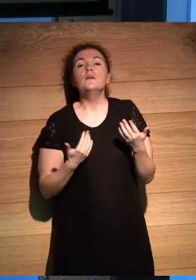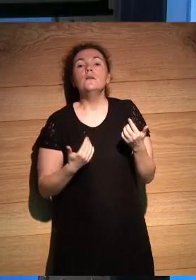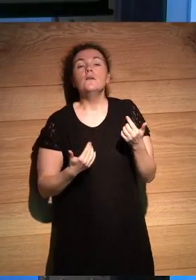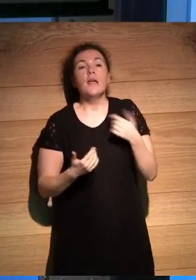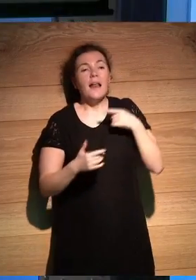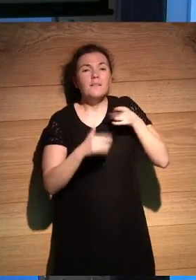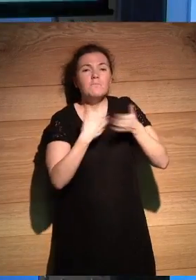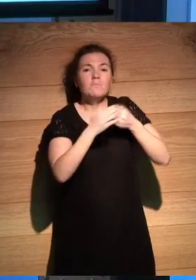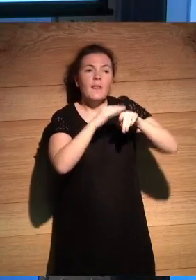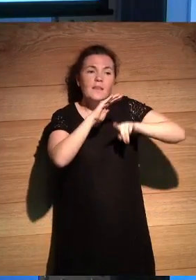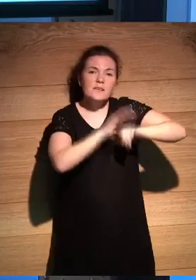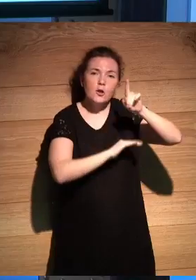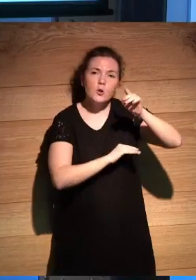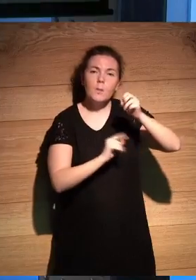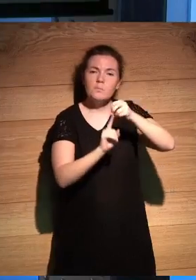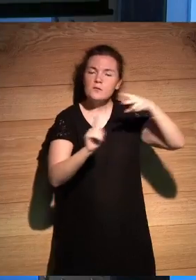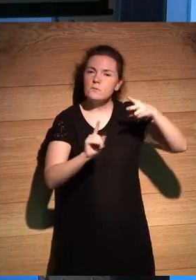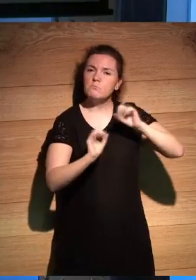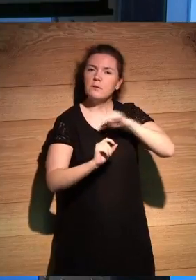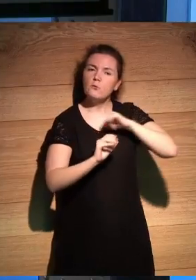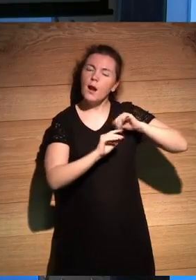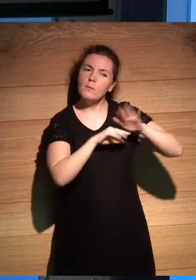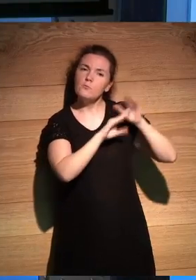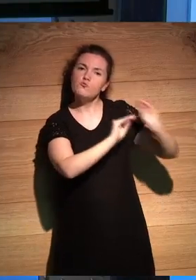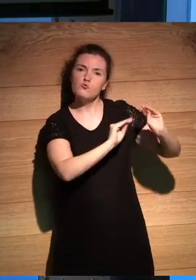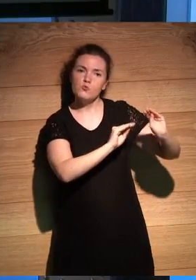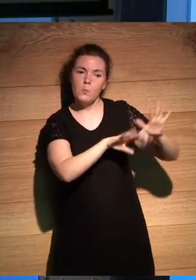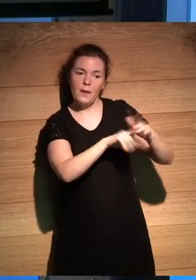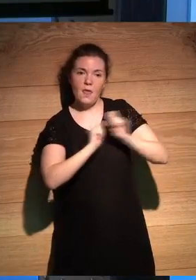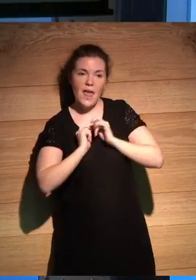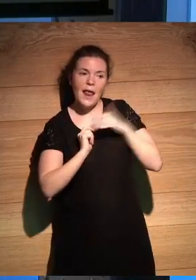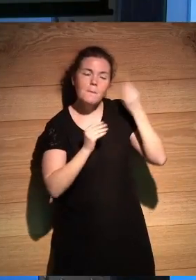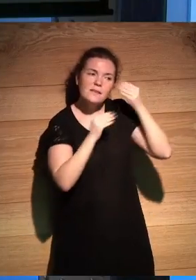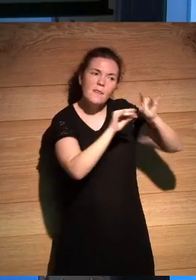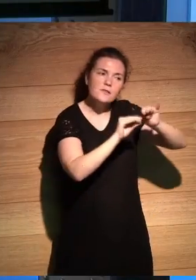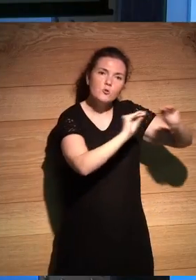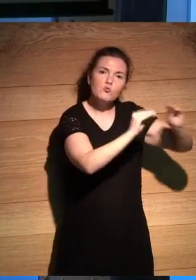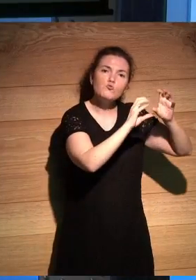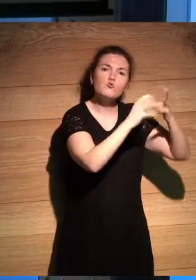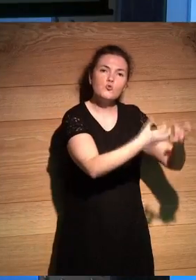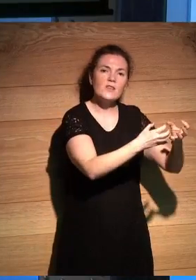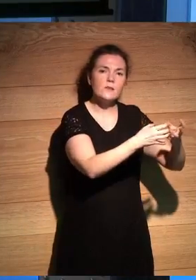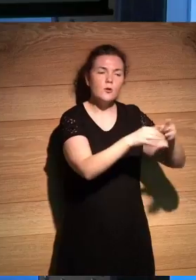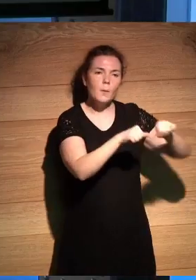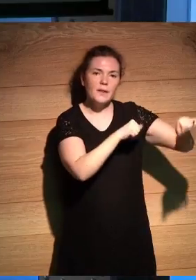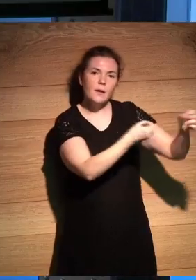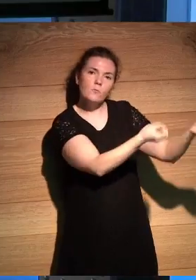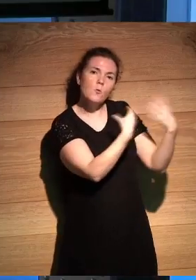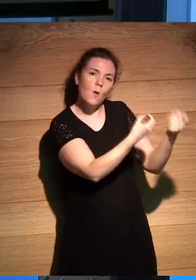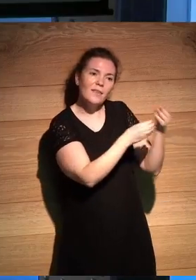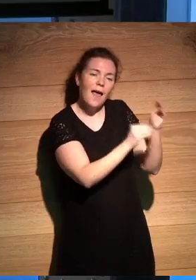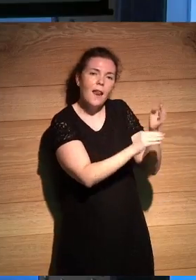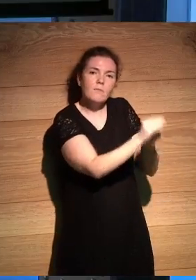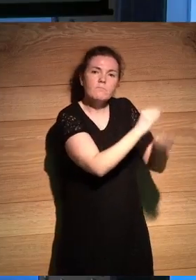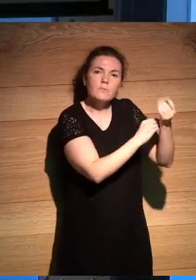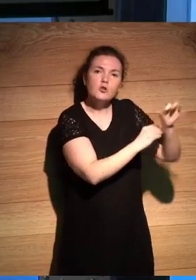y desarrolla una visión particular para nosotros a partir de lo que él considera a su desierto, él como artista, él como sonorense, él